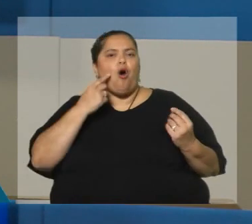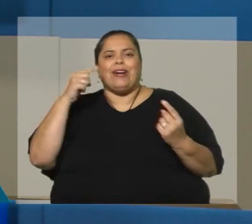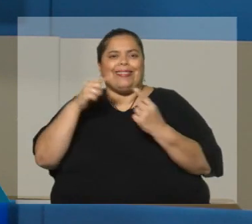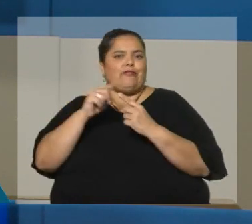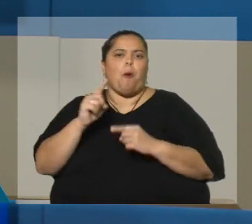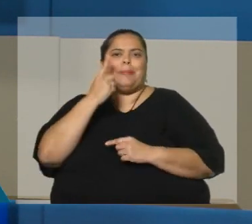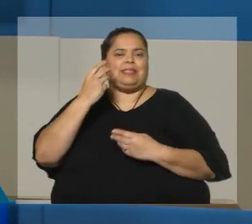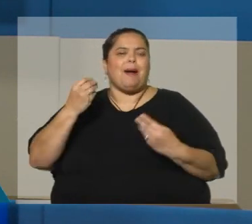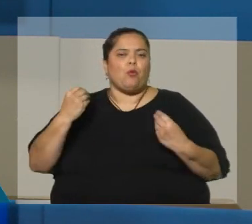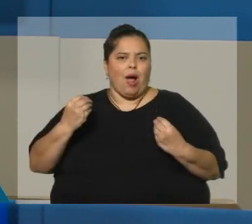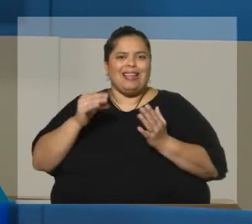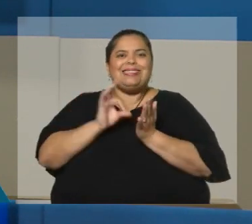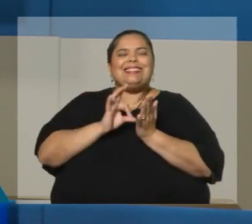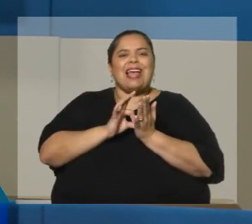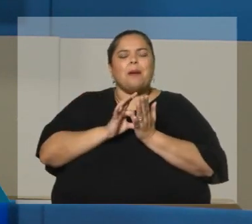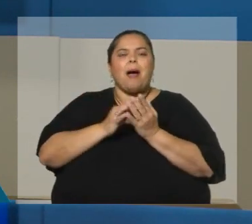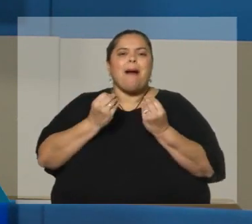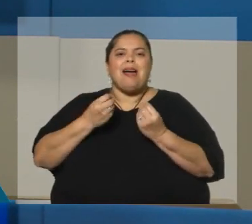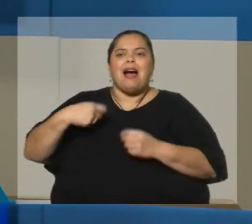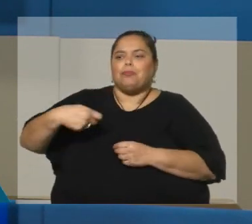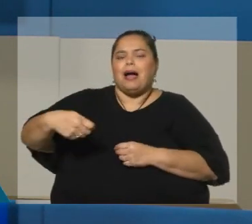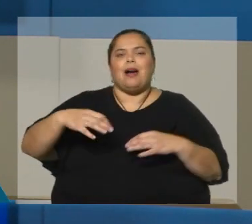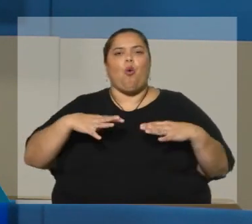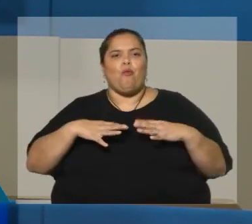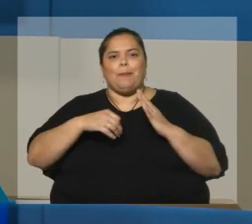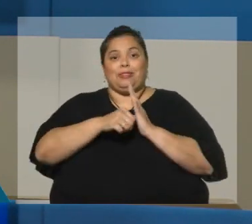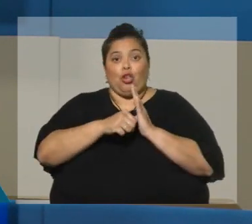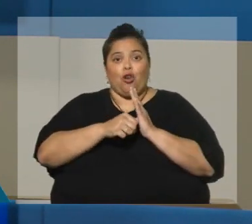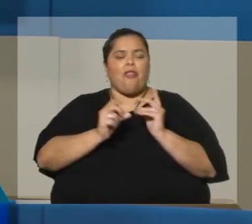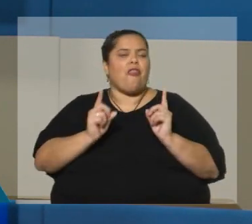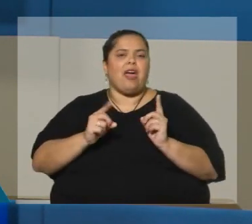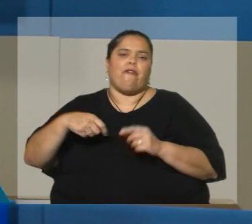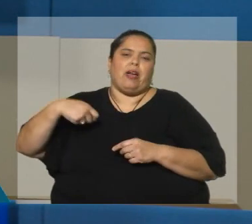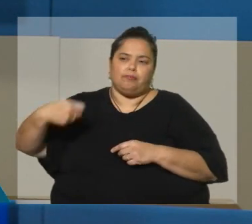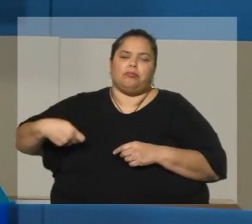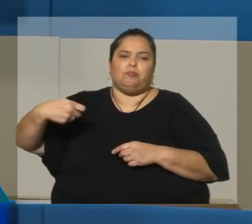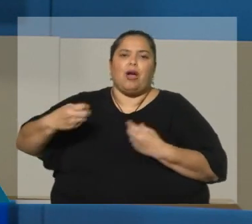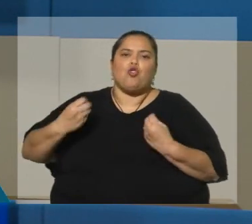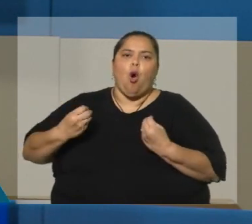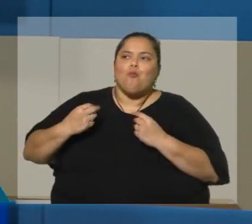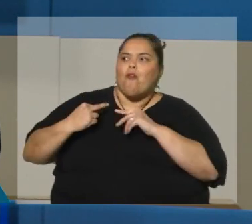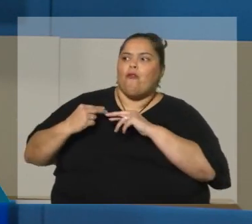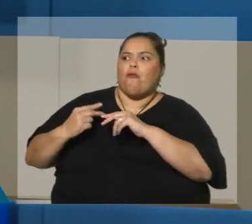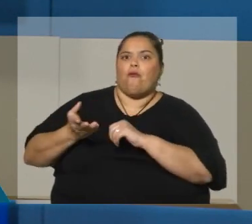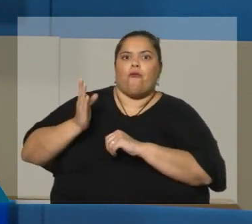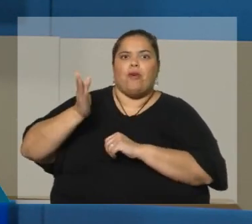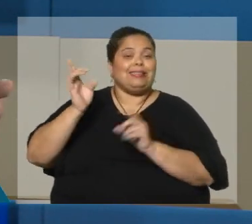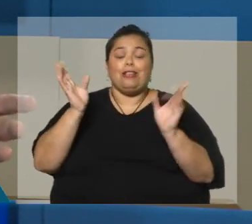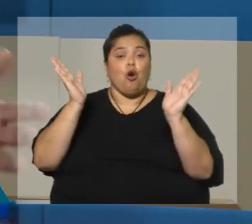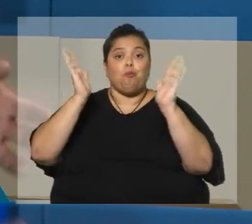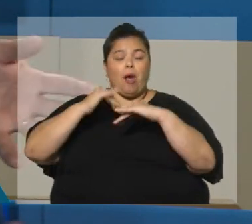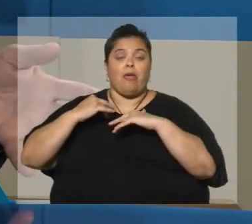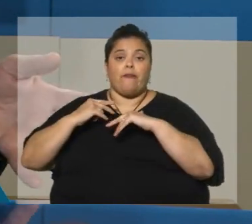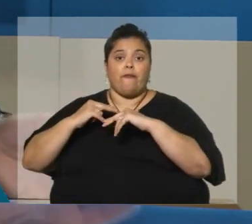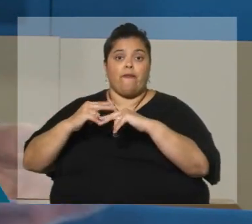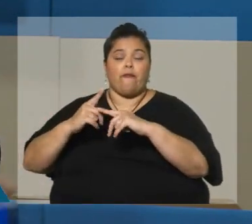puede ser aparentemente muy generoso, pero si no es viable, si no es sustentable, es un sistema que en verdad es muy malo. Y eso es lo que